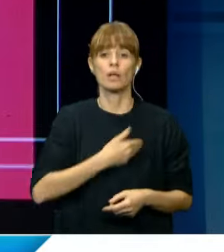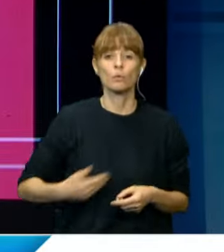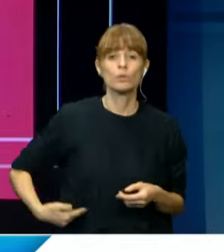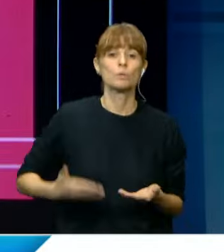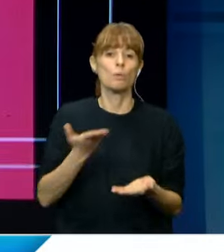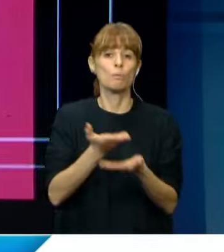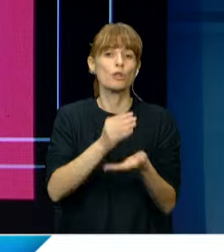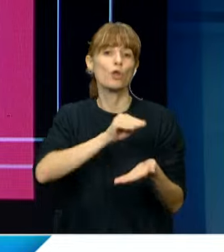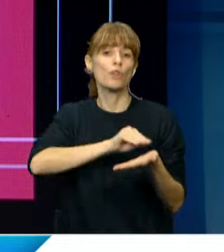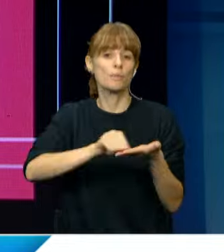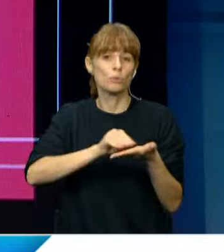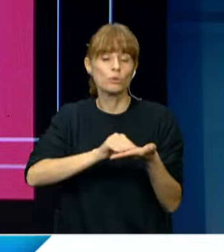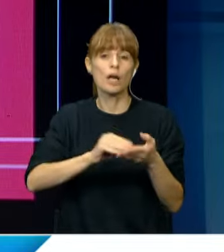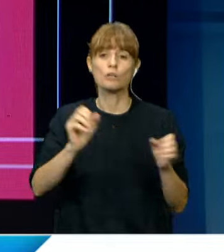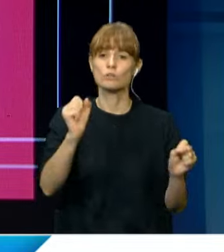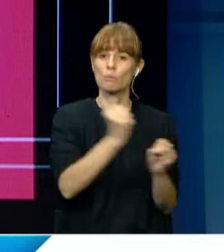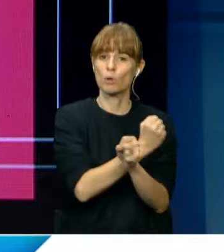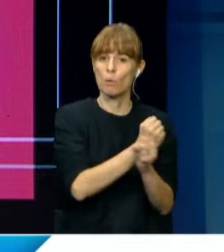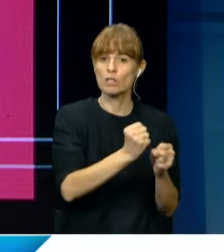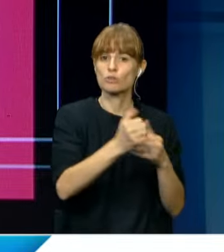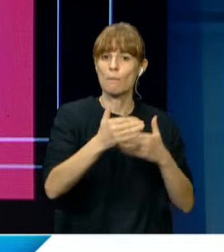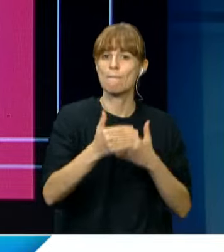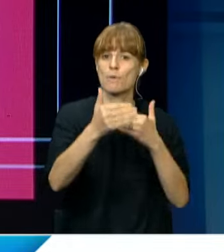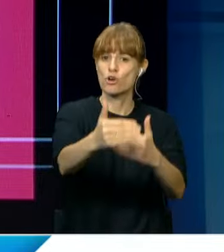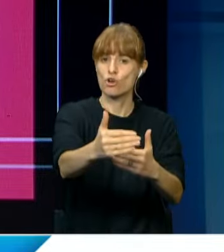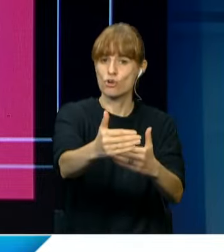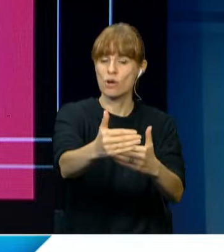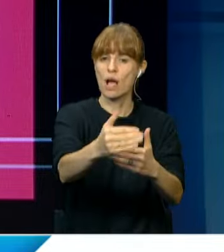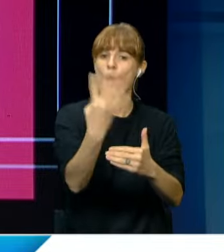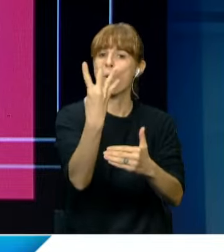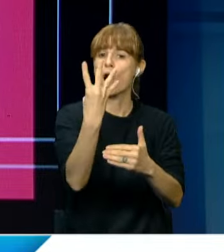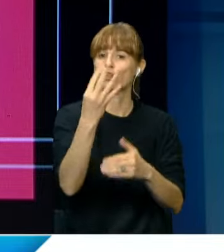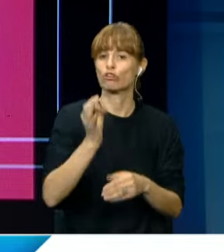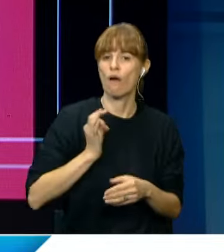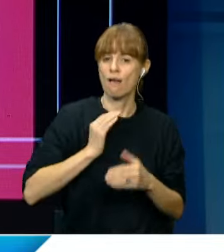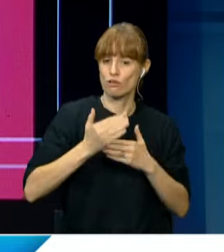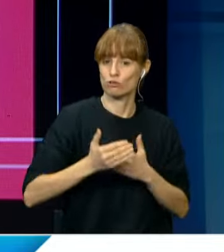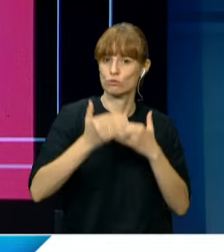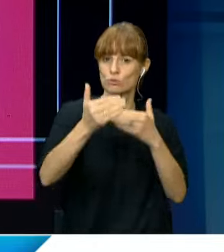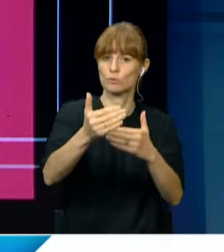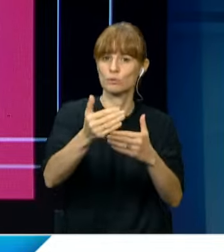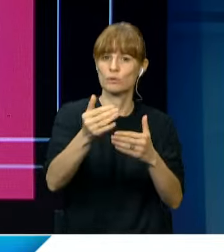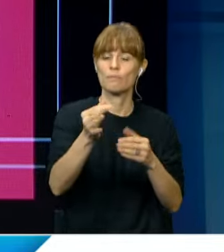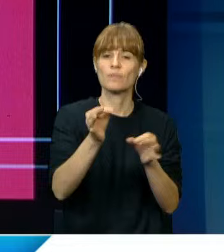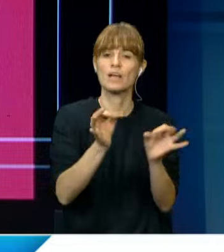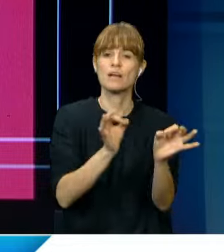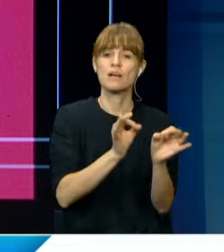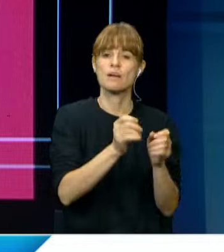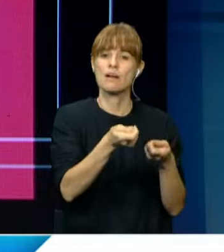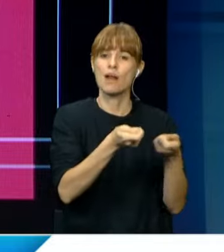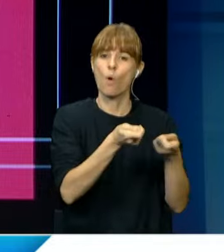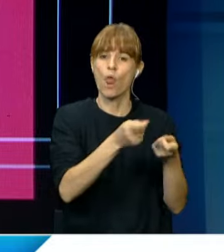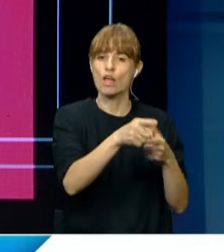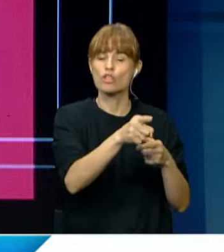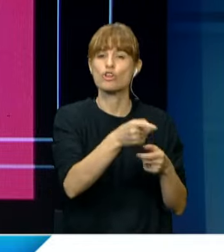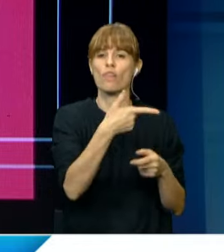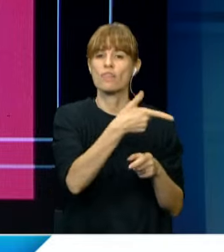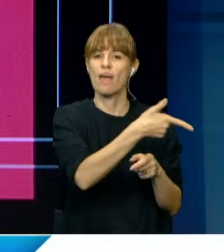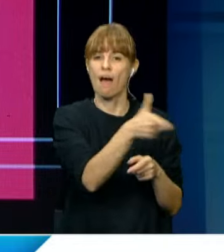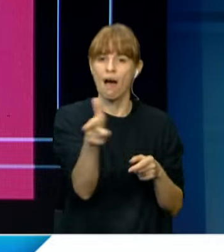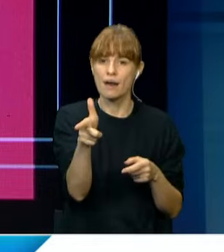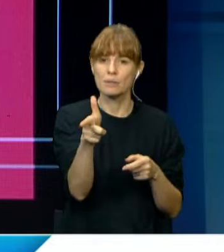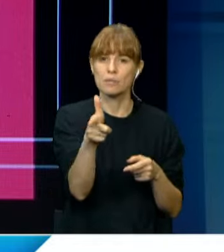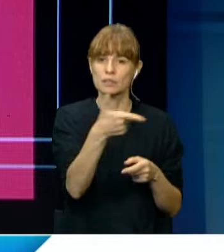diputados la aprobación de una prórroga de cuatro años para la regulación de armas de fuego, incluyendo